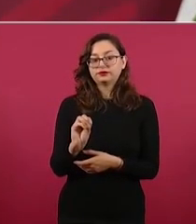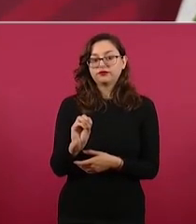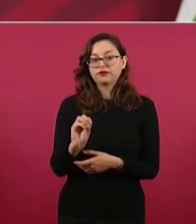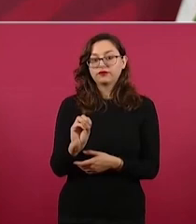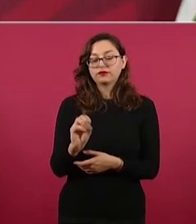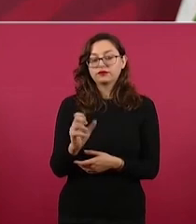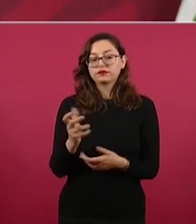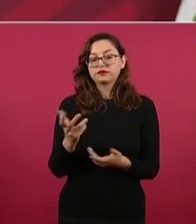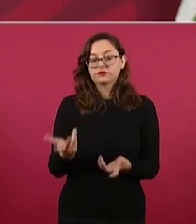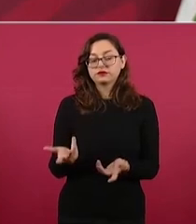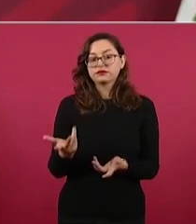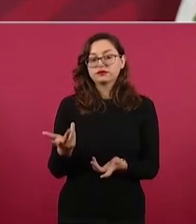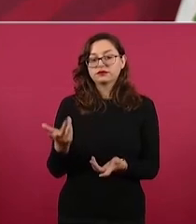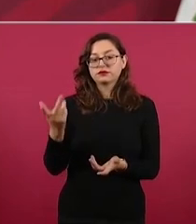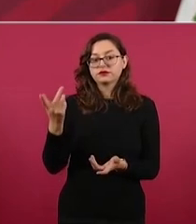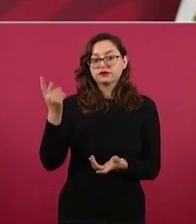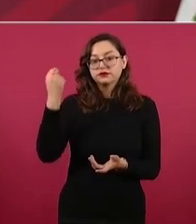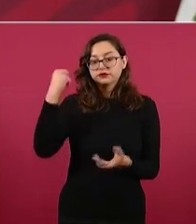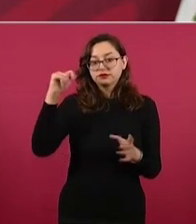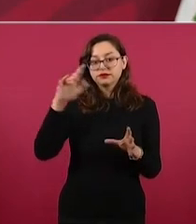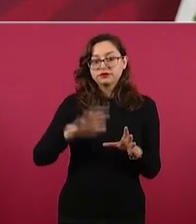teorías sociales